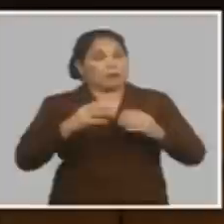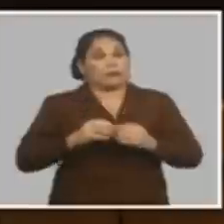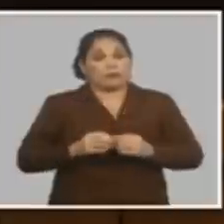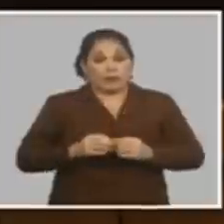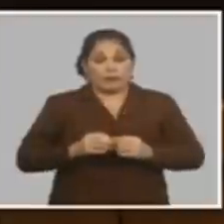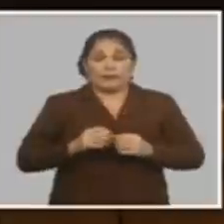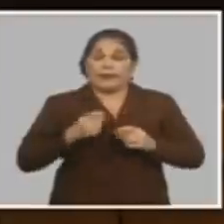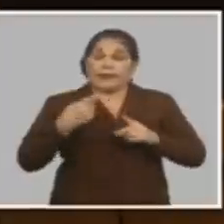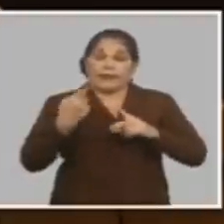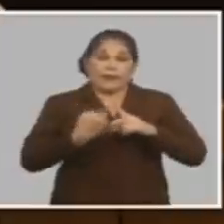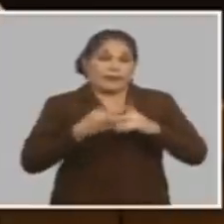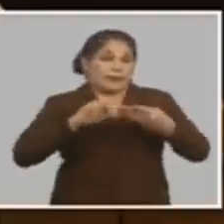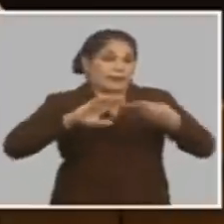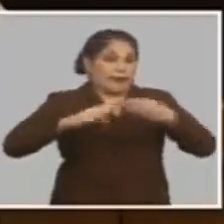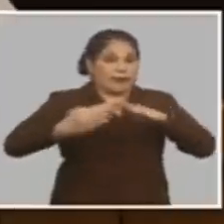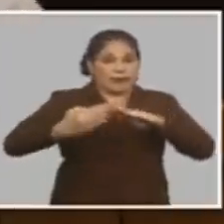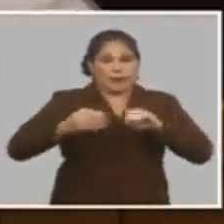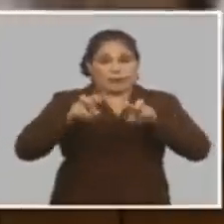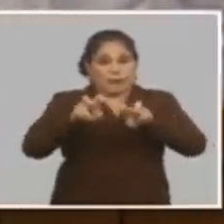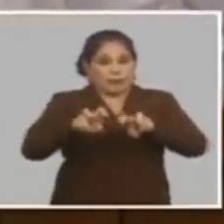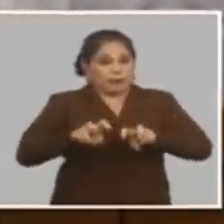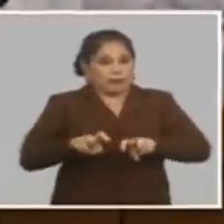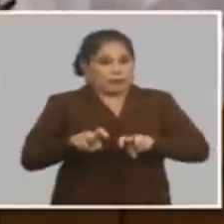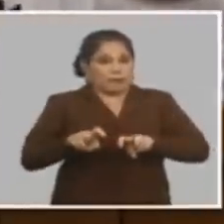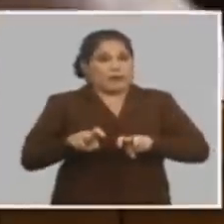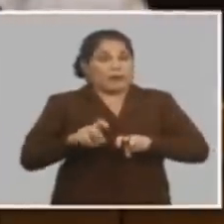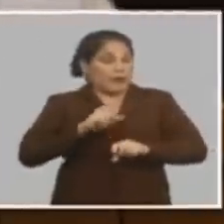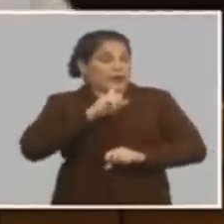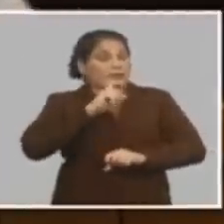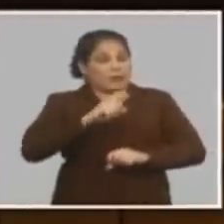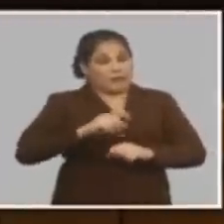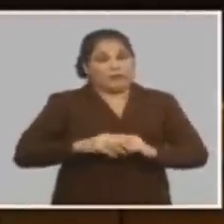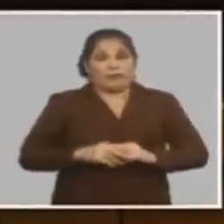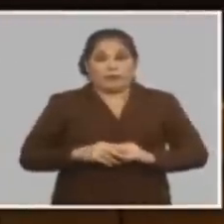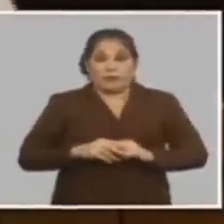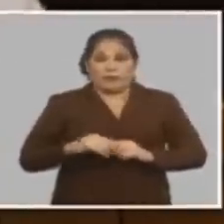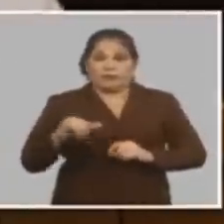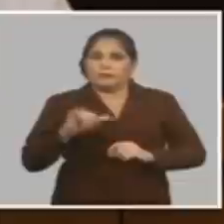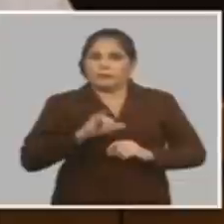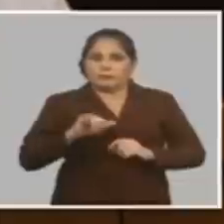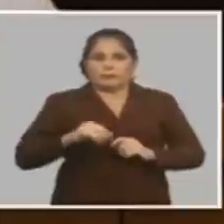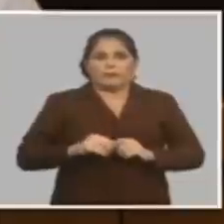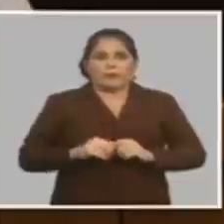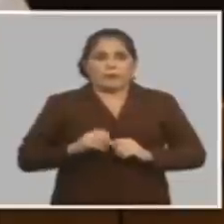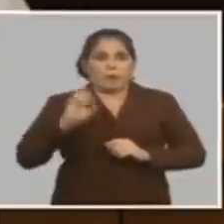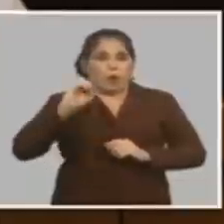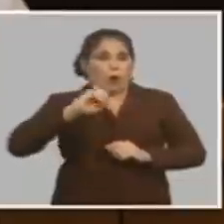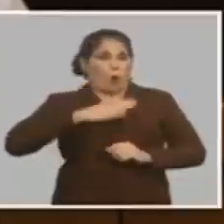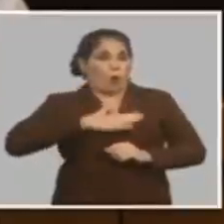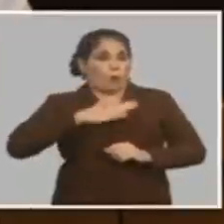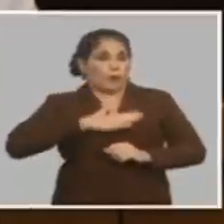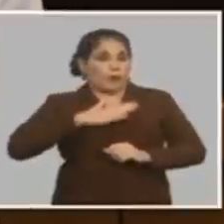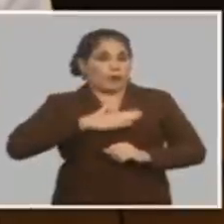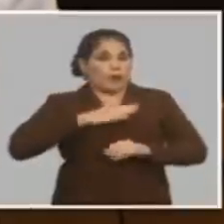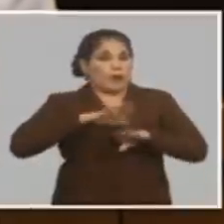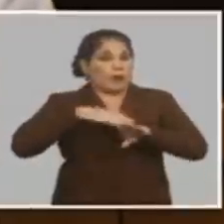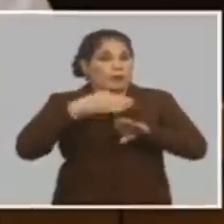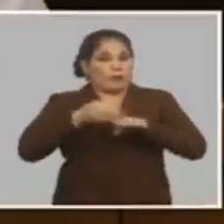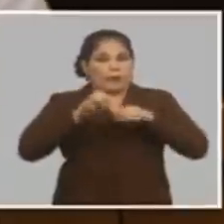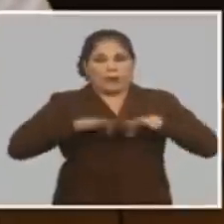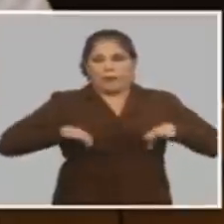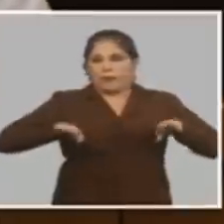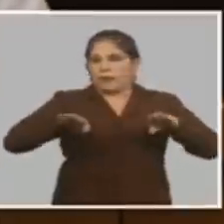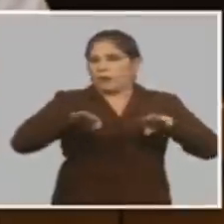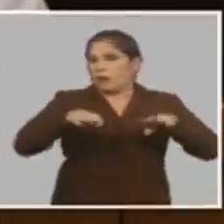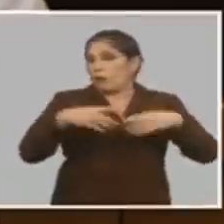discutido y muy visto en las opiniones después de la mesa redonda es el